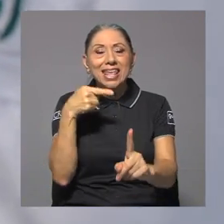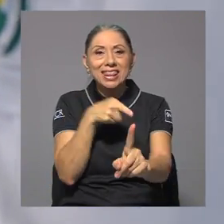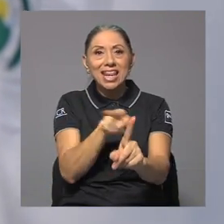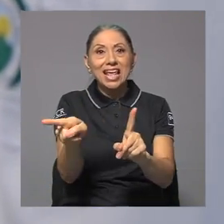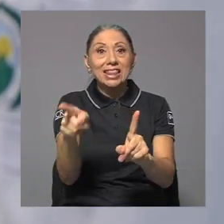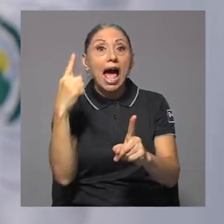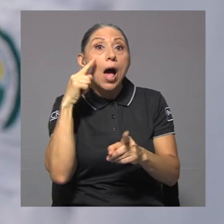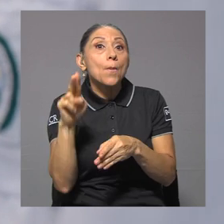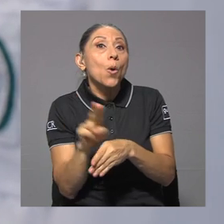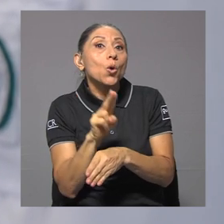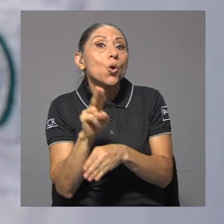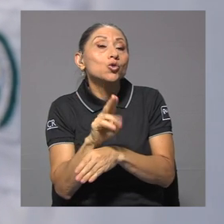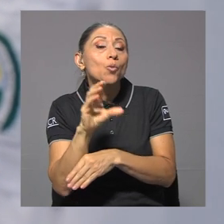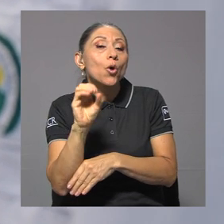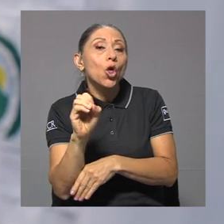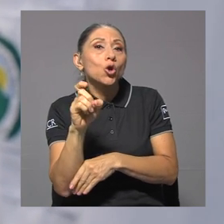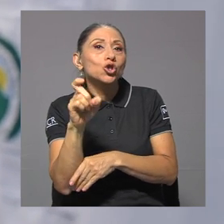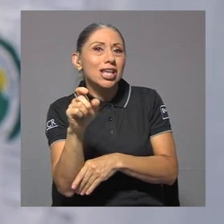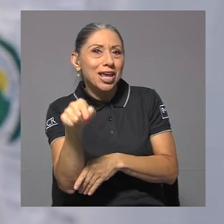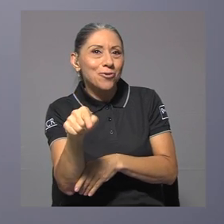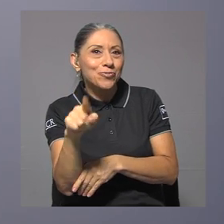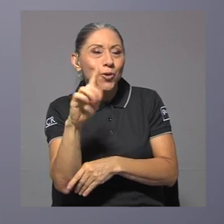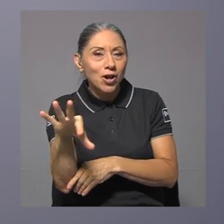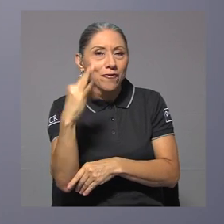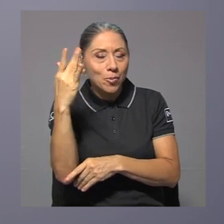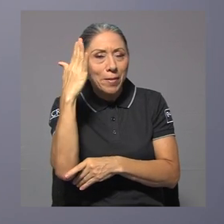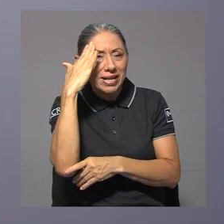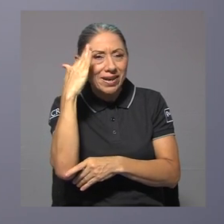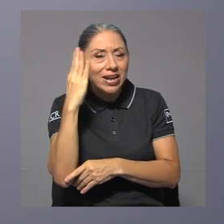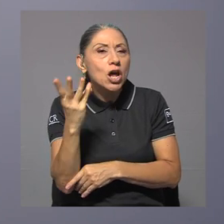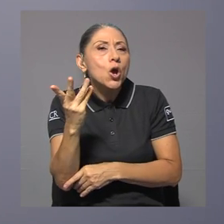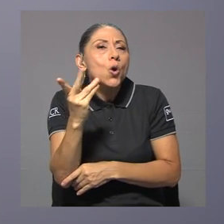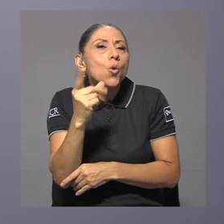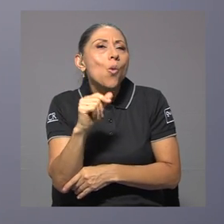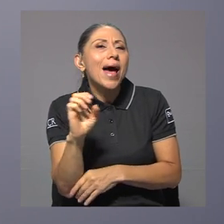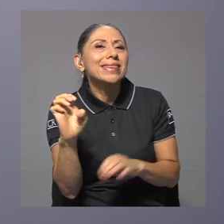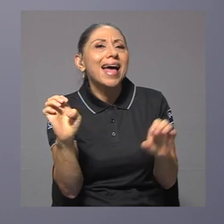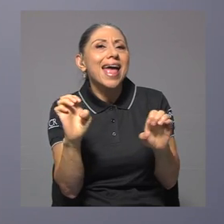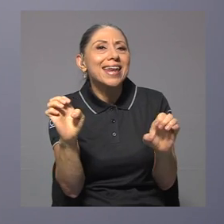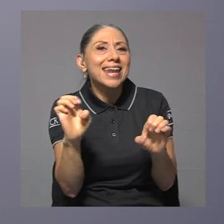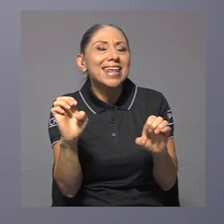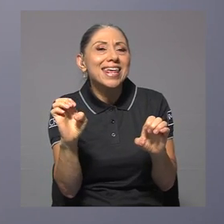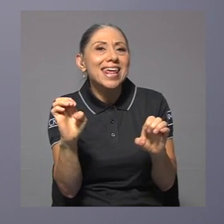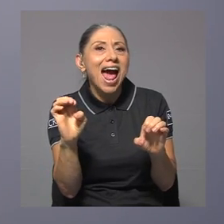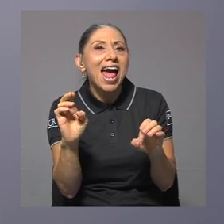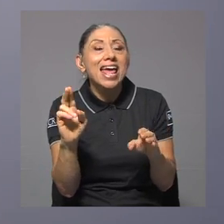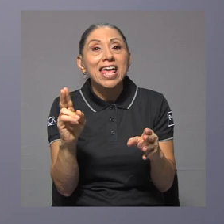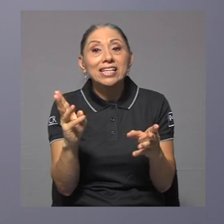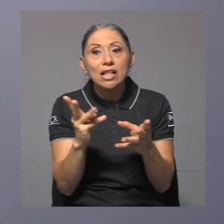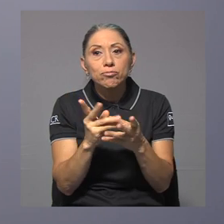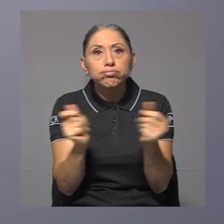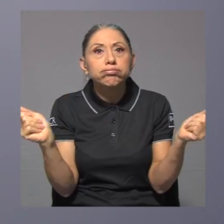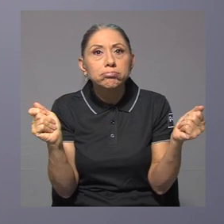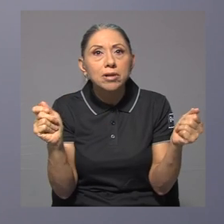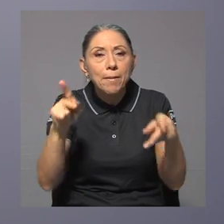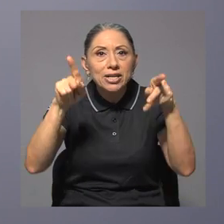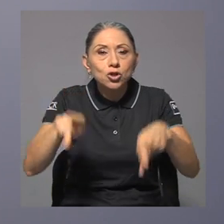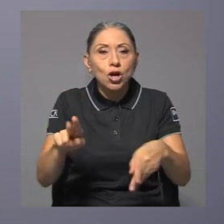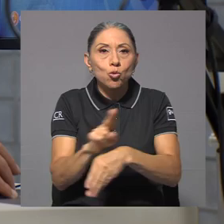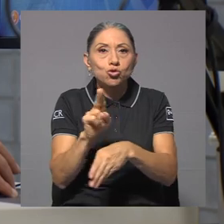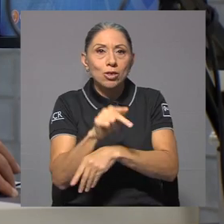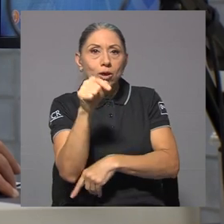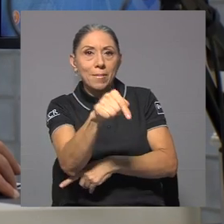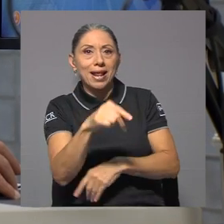oxígeno, es una forma bastante precisa de medir cuánta energía efectivamente está gastando la persona usando el aparato.